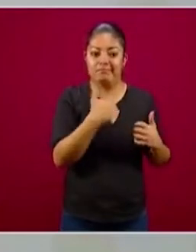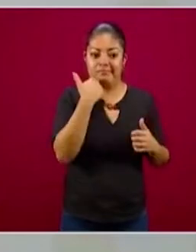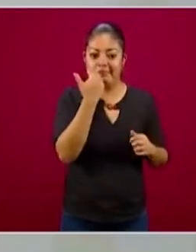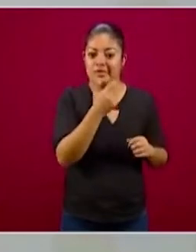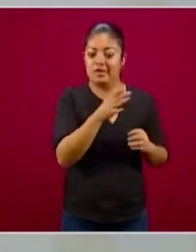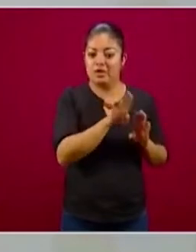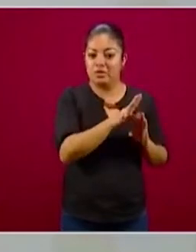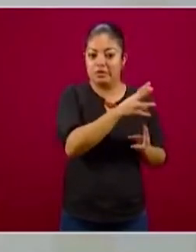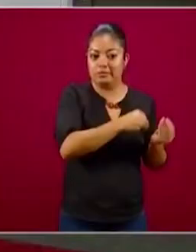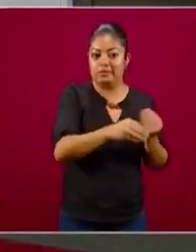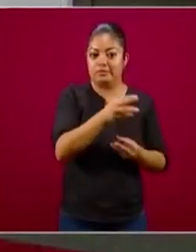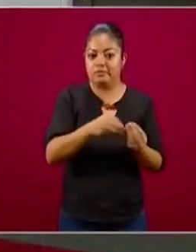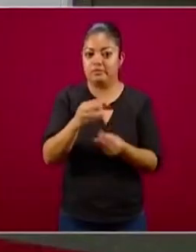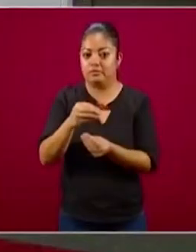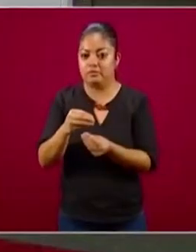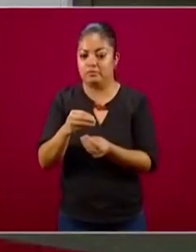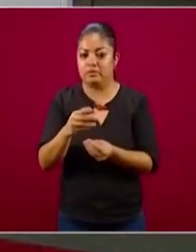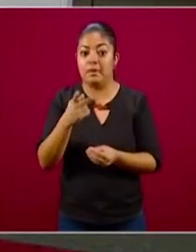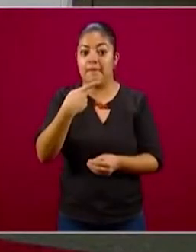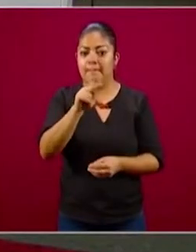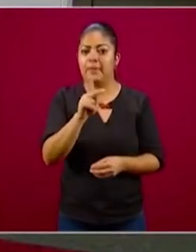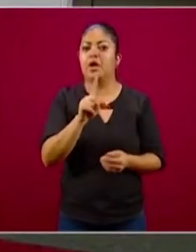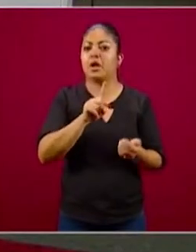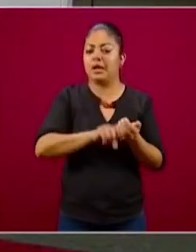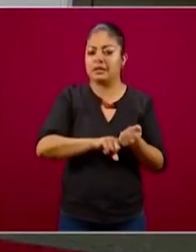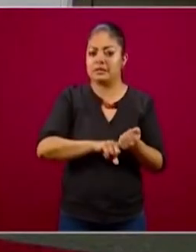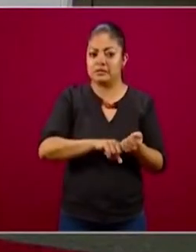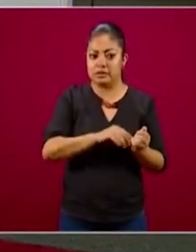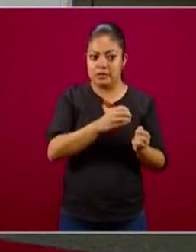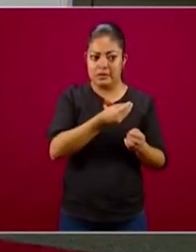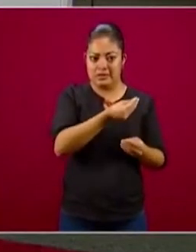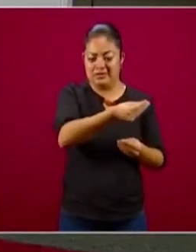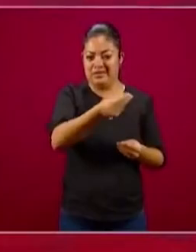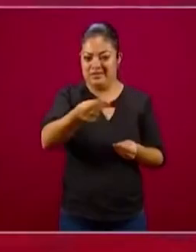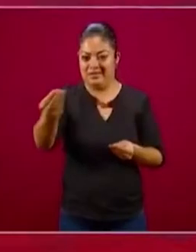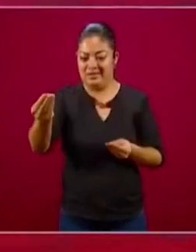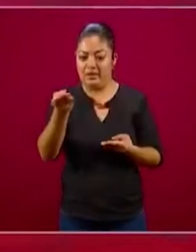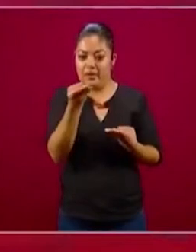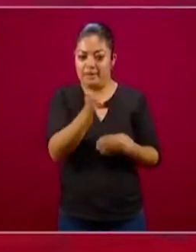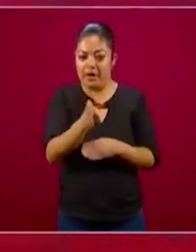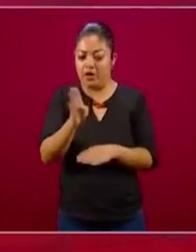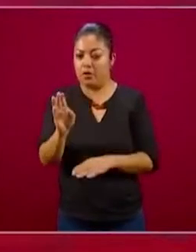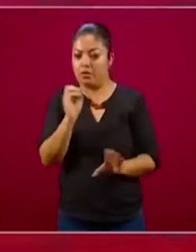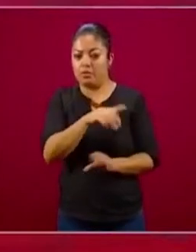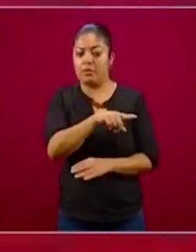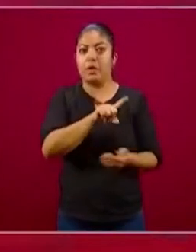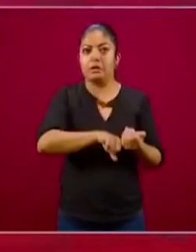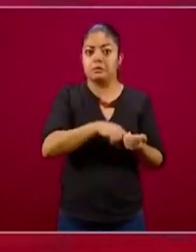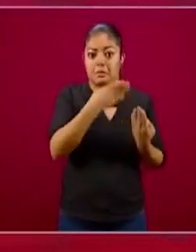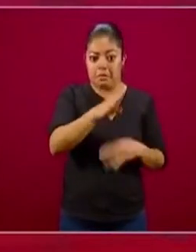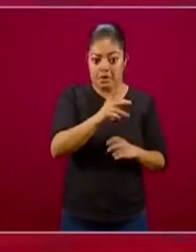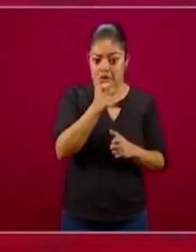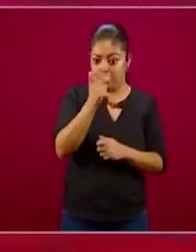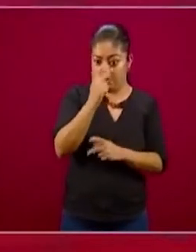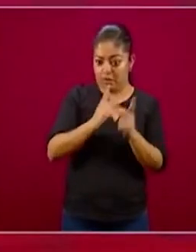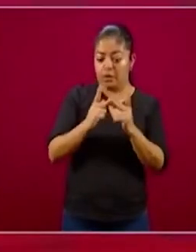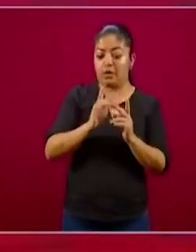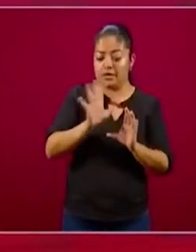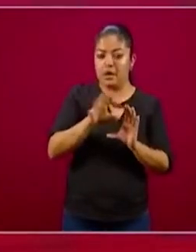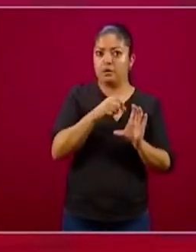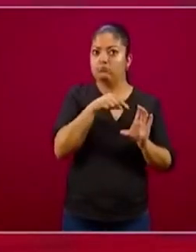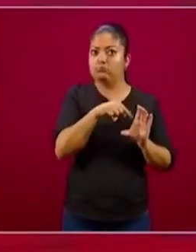cuenta bancaria, una cuenta bancaria que se queda con el beneficiario y que eso le va a permitir, uno,